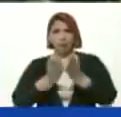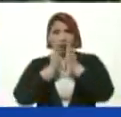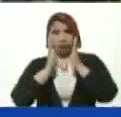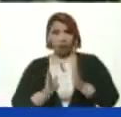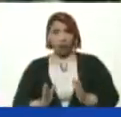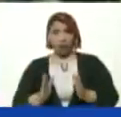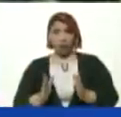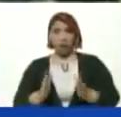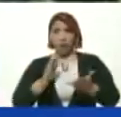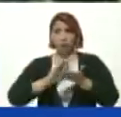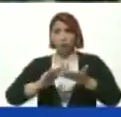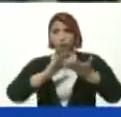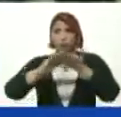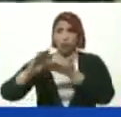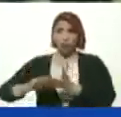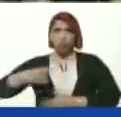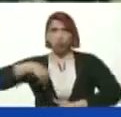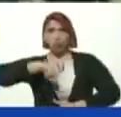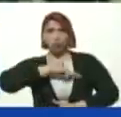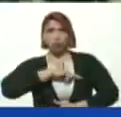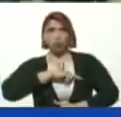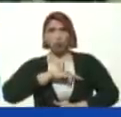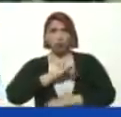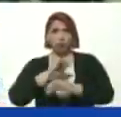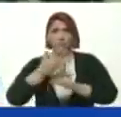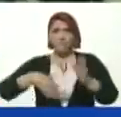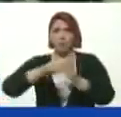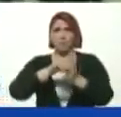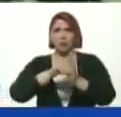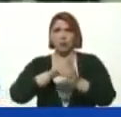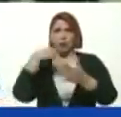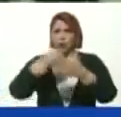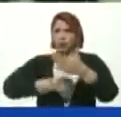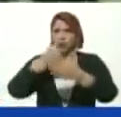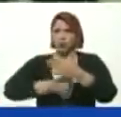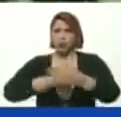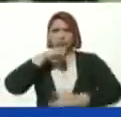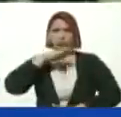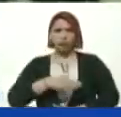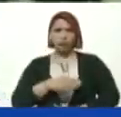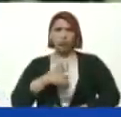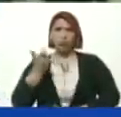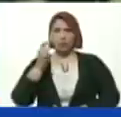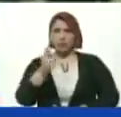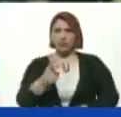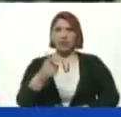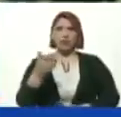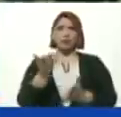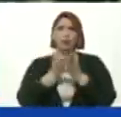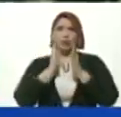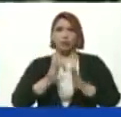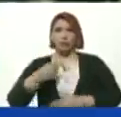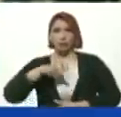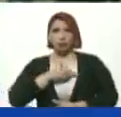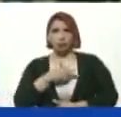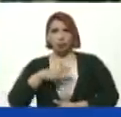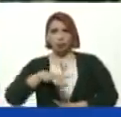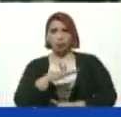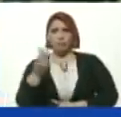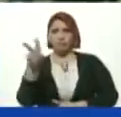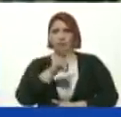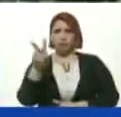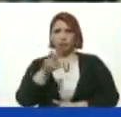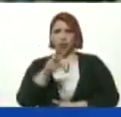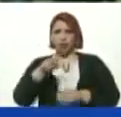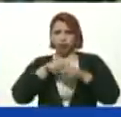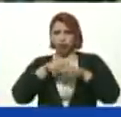Y le da soluciones Nosotros Ya retomamos La lucha histórica Del pasaje estudiantil Presidente Ya estamos en todo el territorio